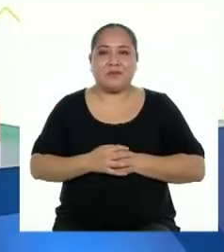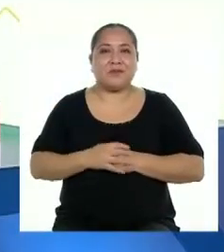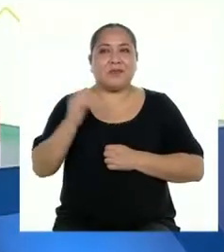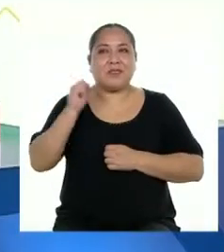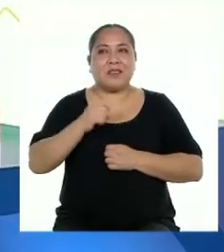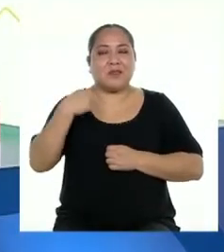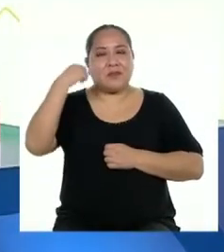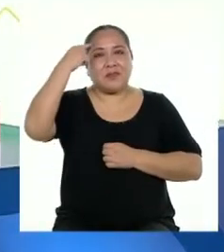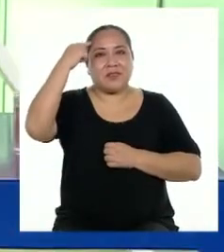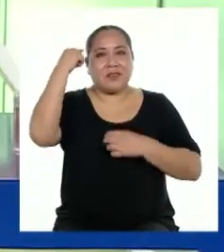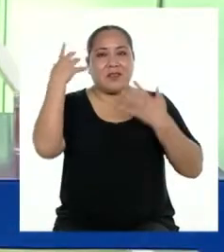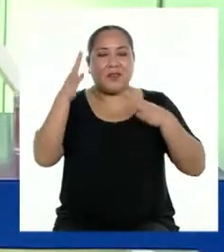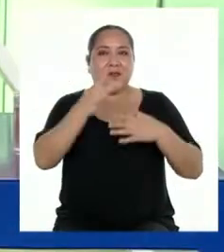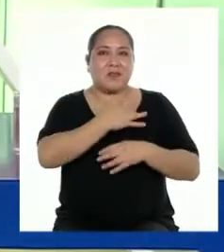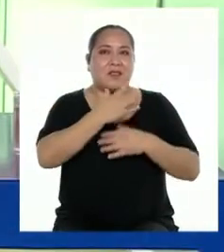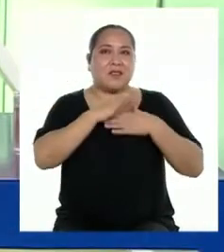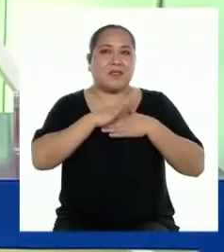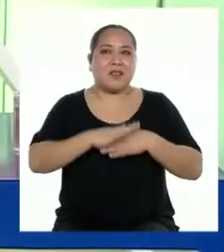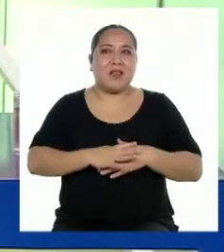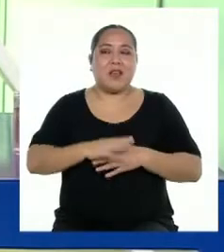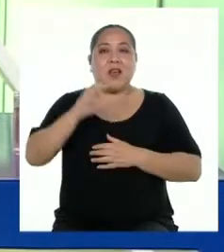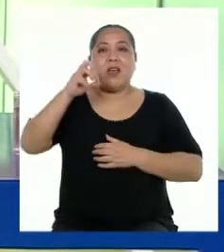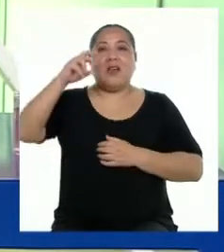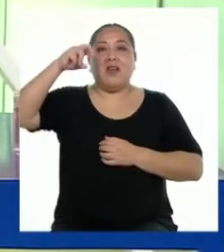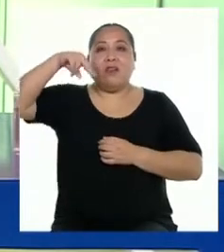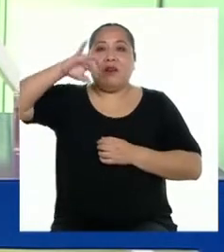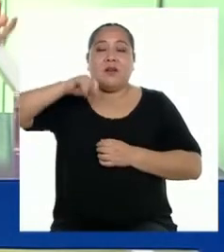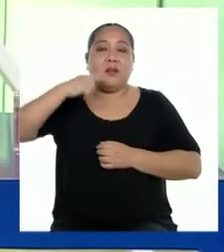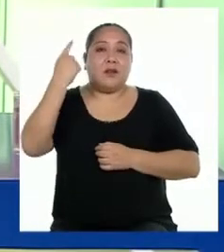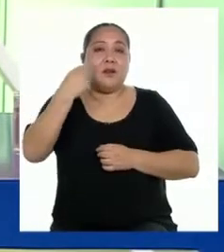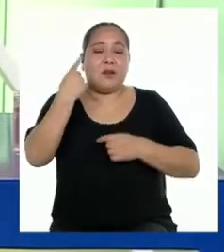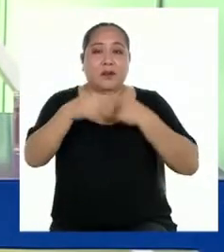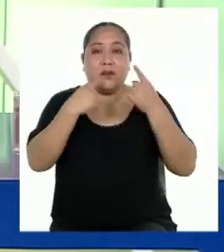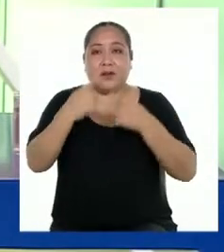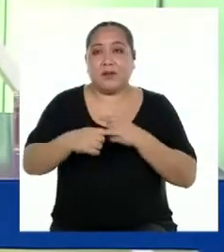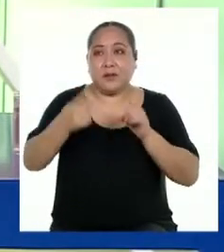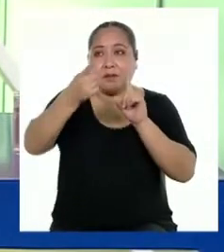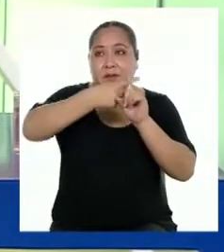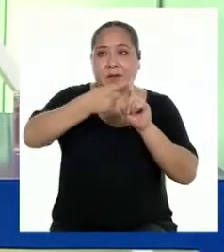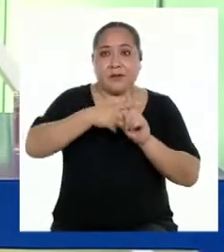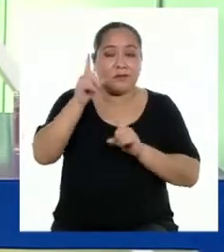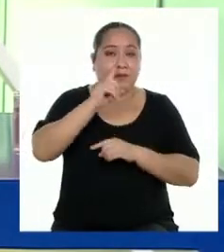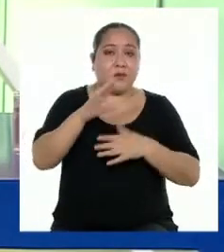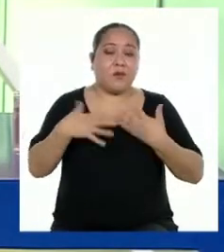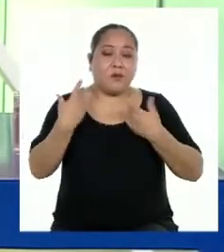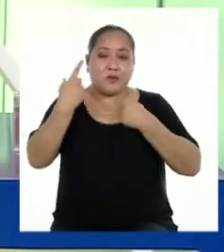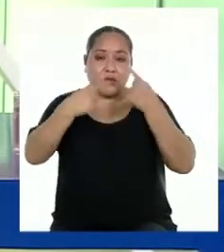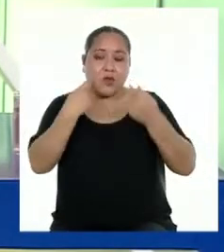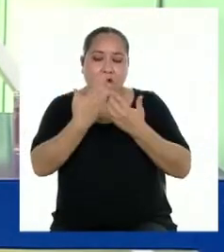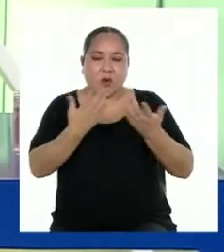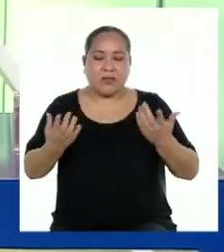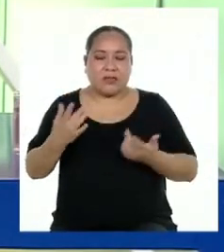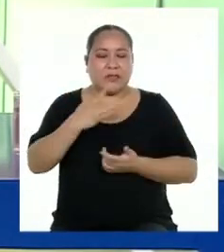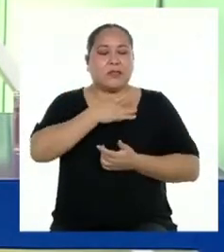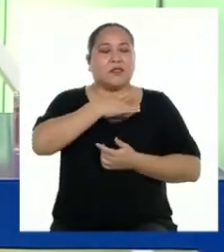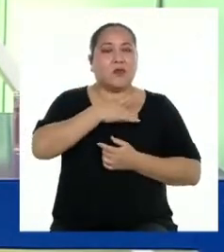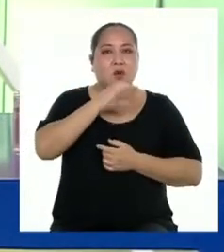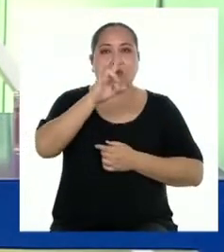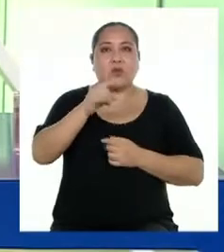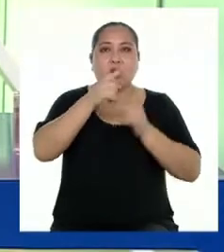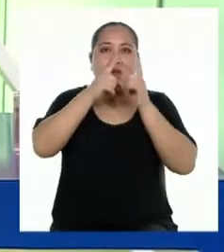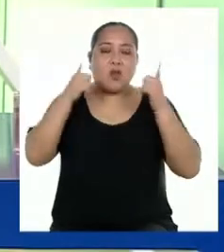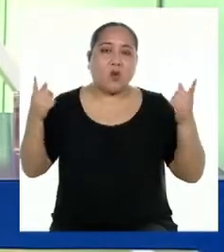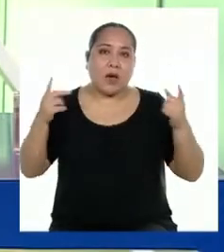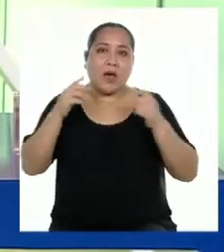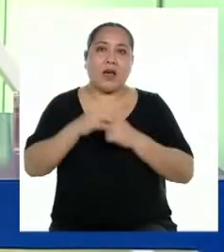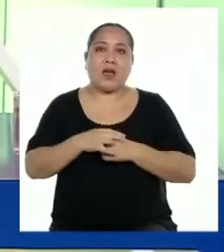y creo que ya me siento un poco más tranquila. La crónica no es solo narrar lo positivo. Podemos contar cosas muy duras usando un lenguaje más